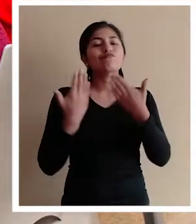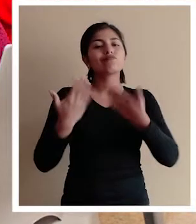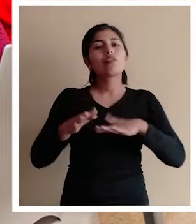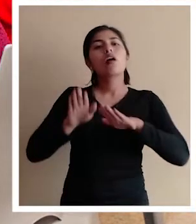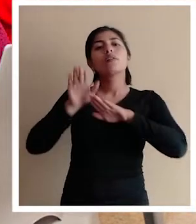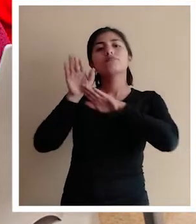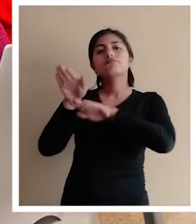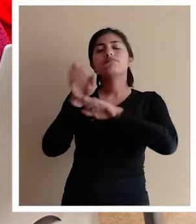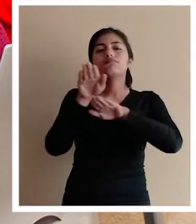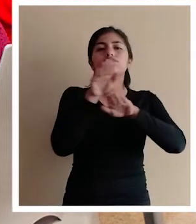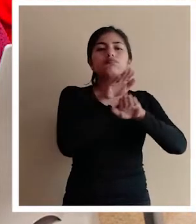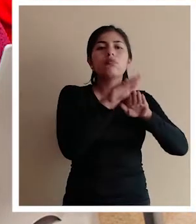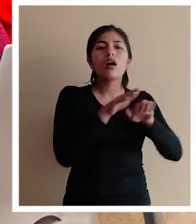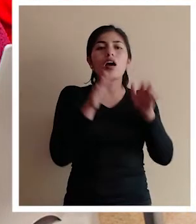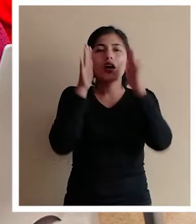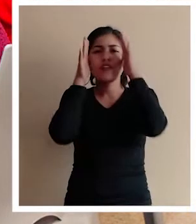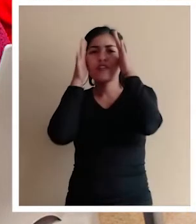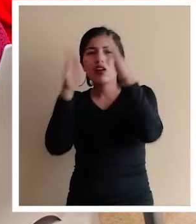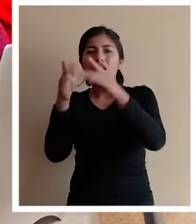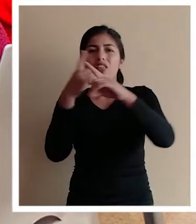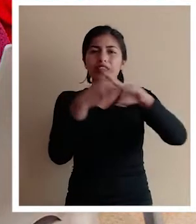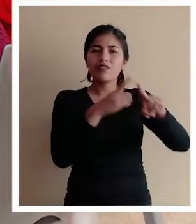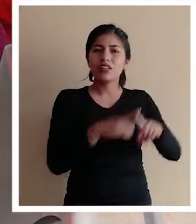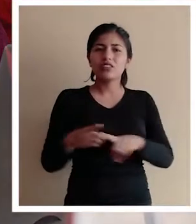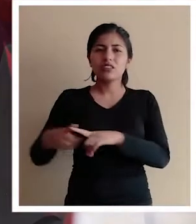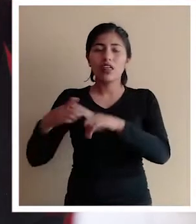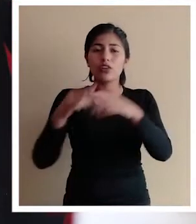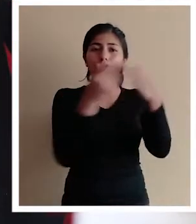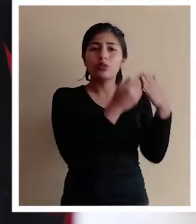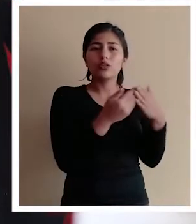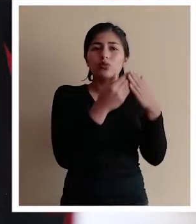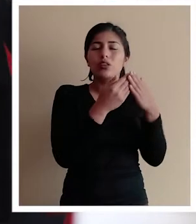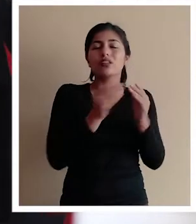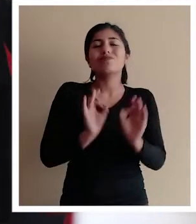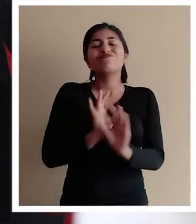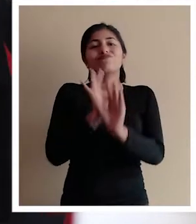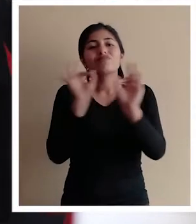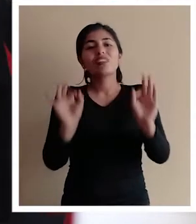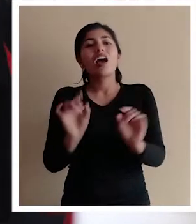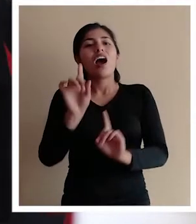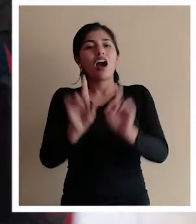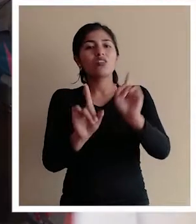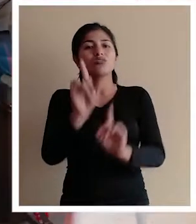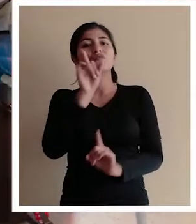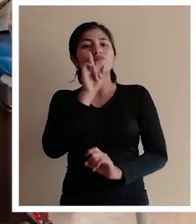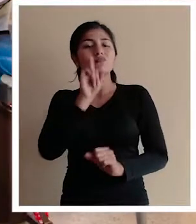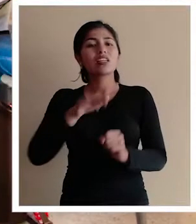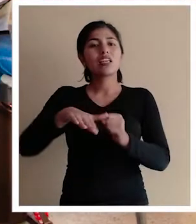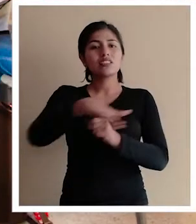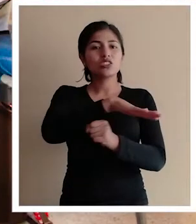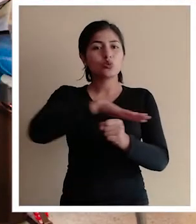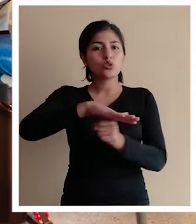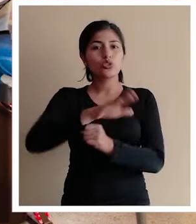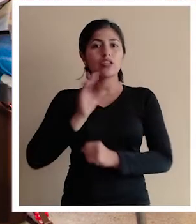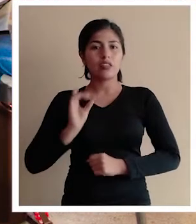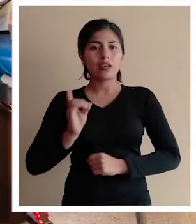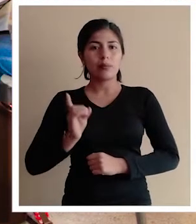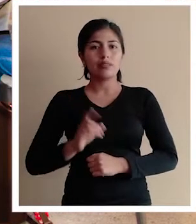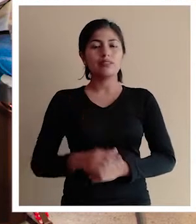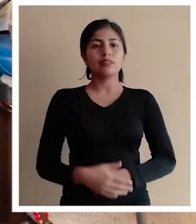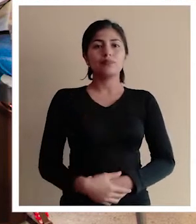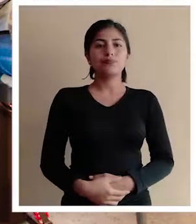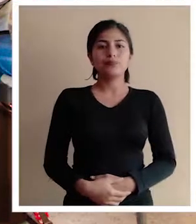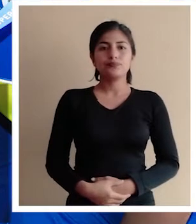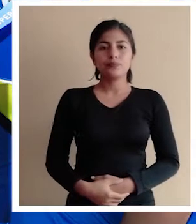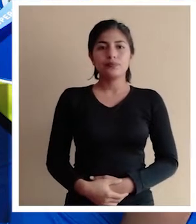ha contado con apoyos que atienden a la diversidad de sus estudiantes, especialmente en aquellos y aquellas que presentan una situación